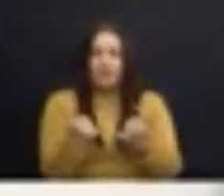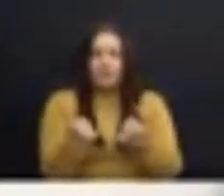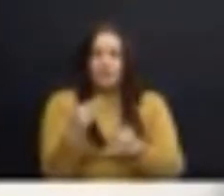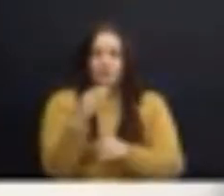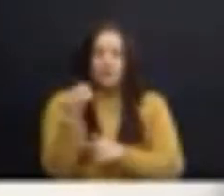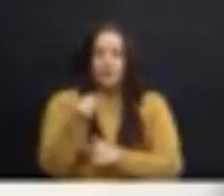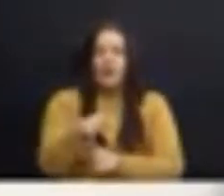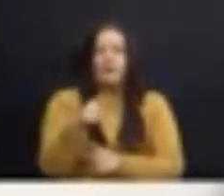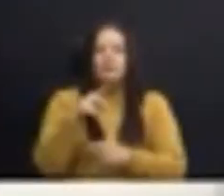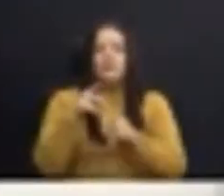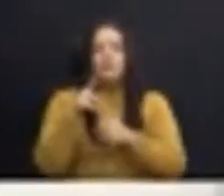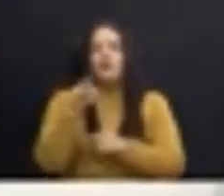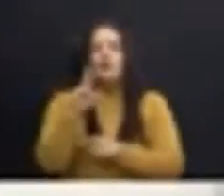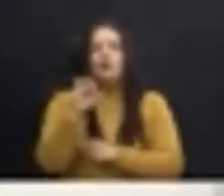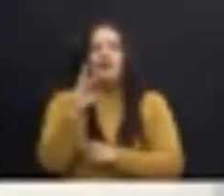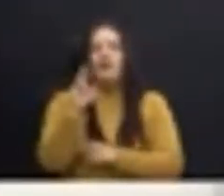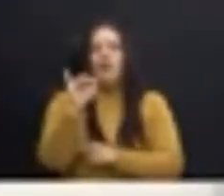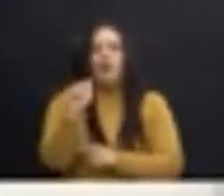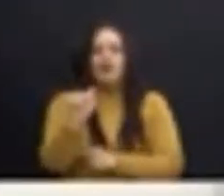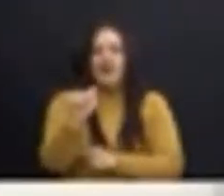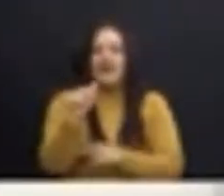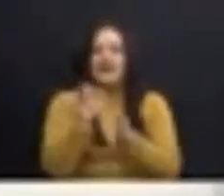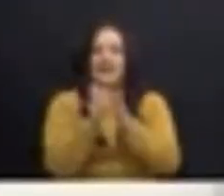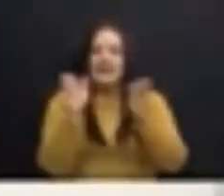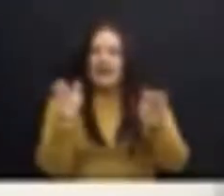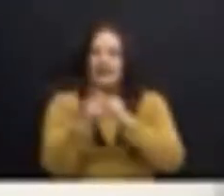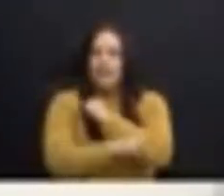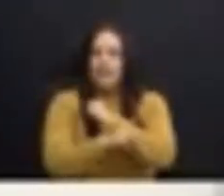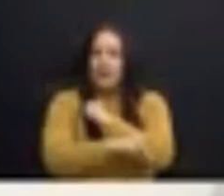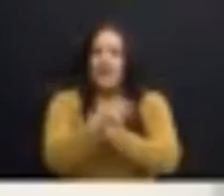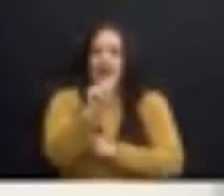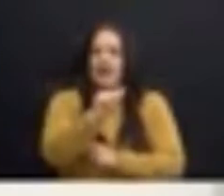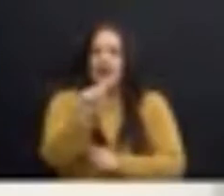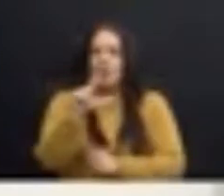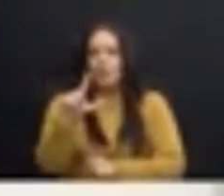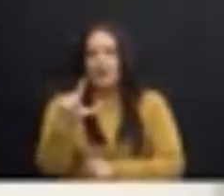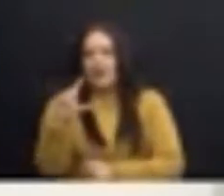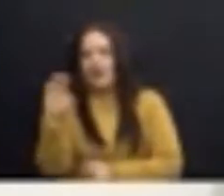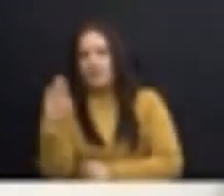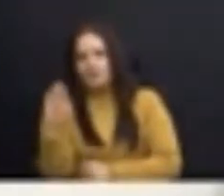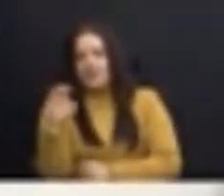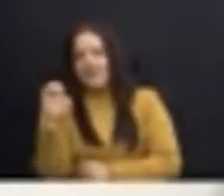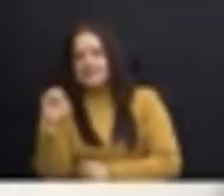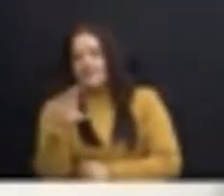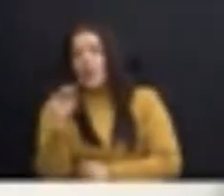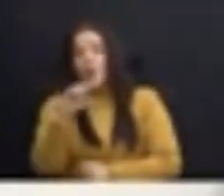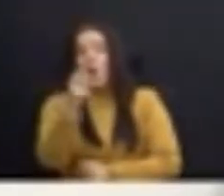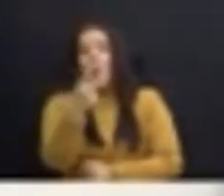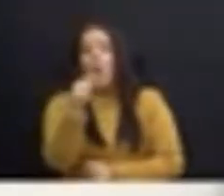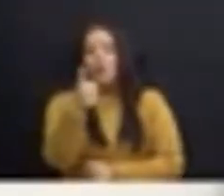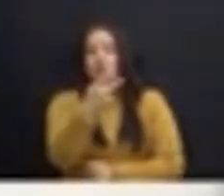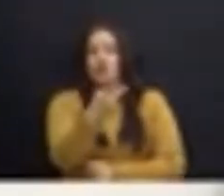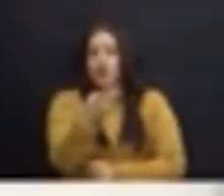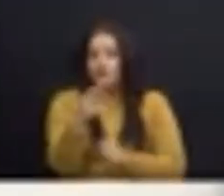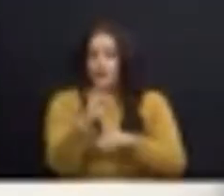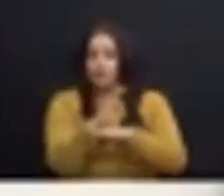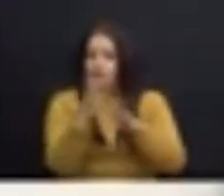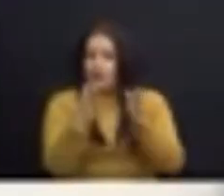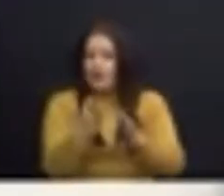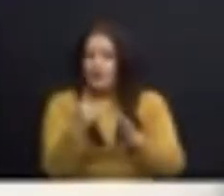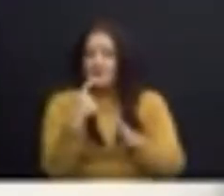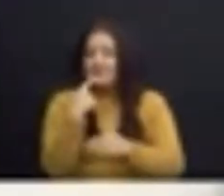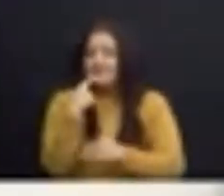de la República, Ana Lorena Brenes Esquivel y otros dos funcionarios de la Procuraduría, quienes le notificaron que la sanción